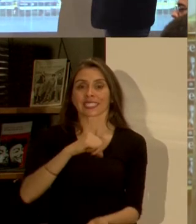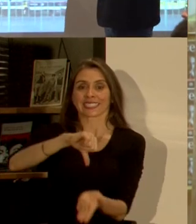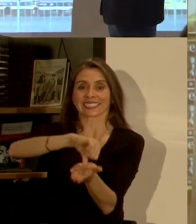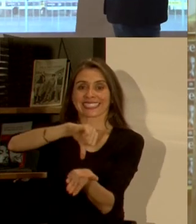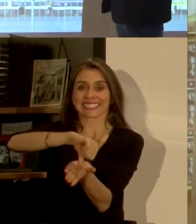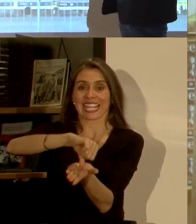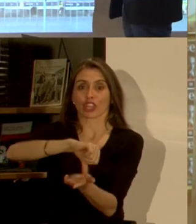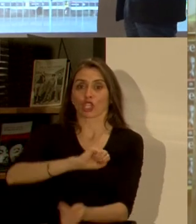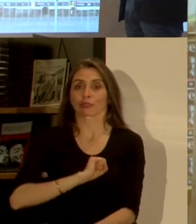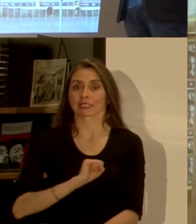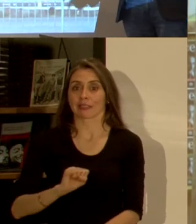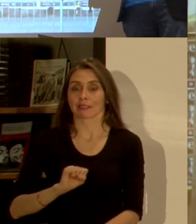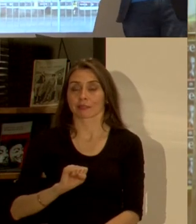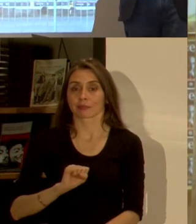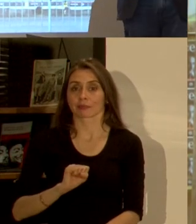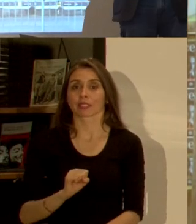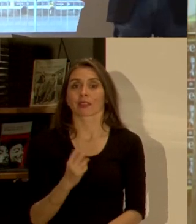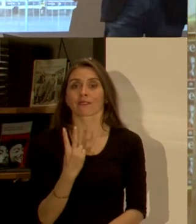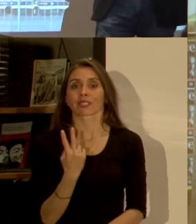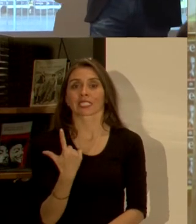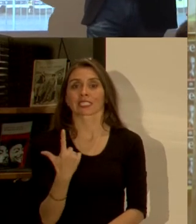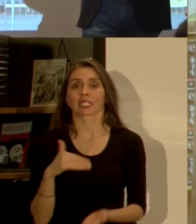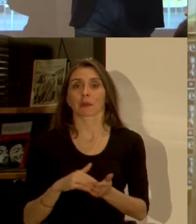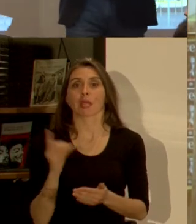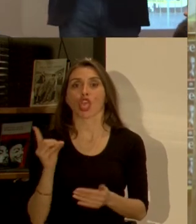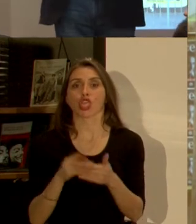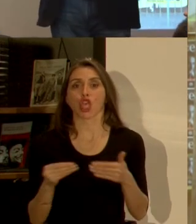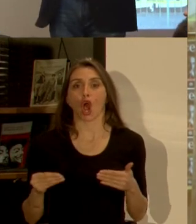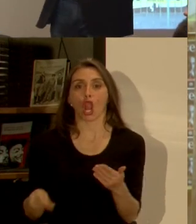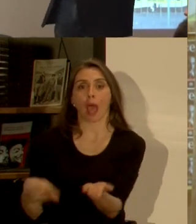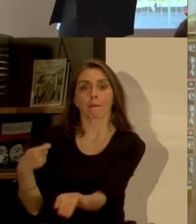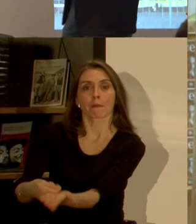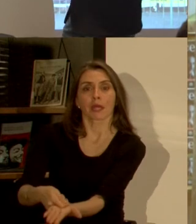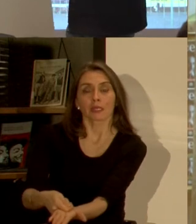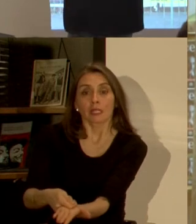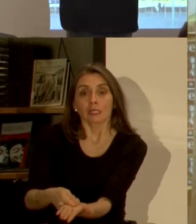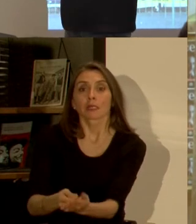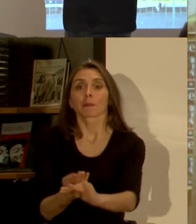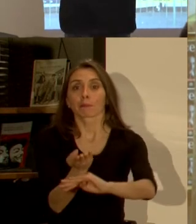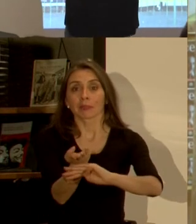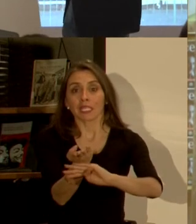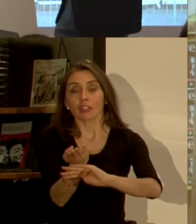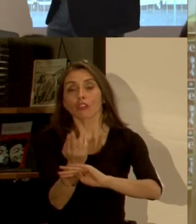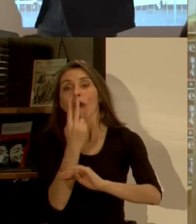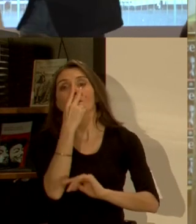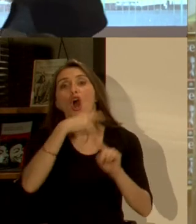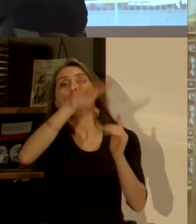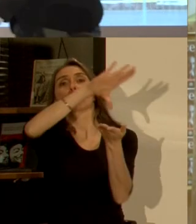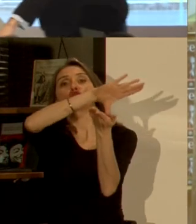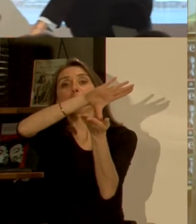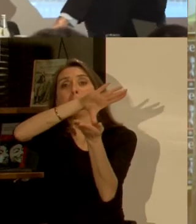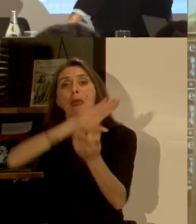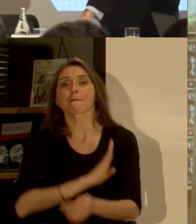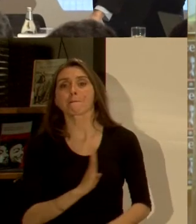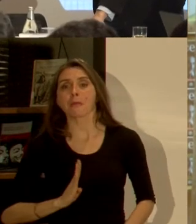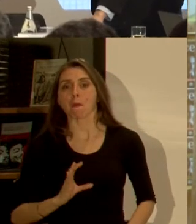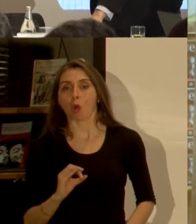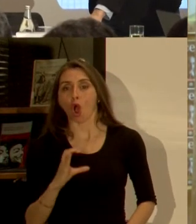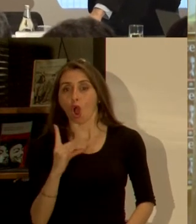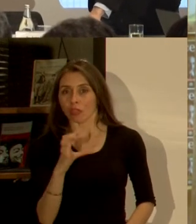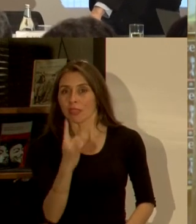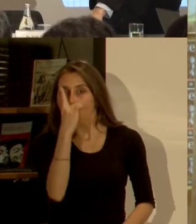centro de Santiago por 27 mil dólares yo les quiero pedir que encuentren un país de la OCDE uno